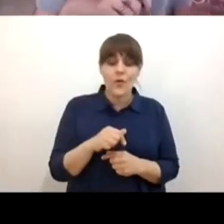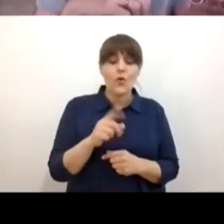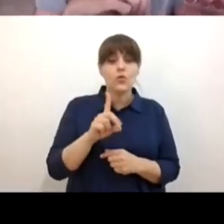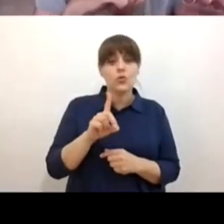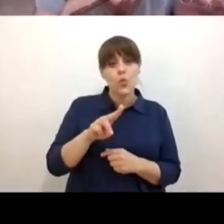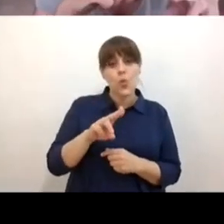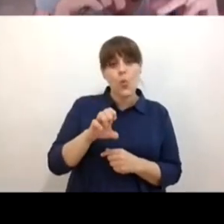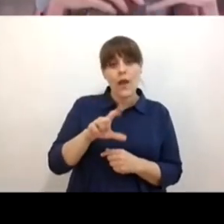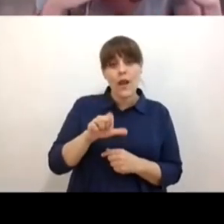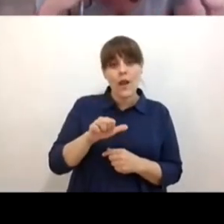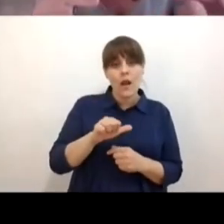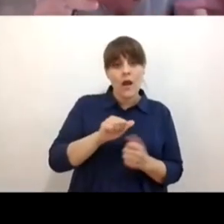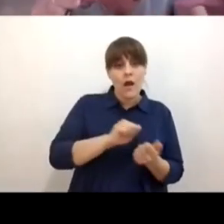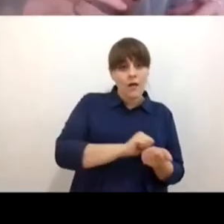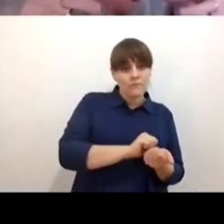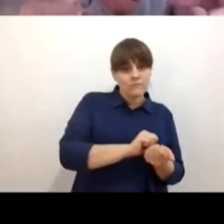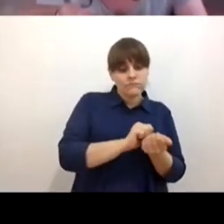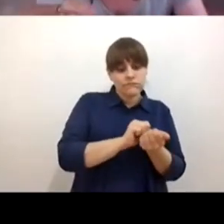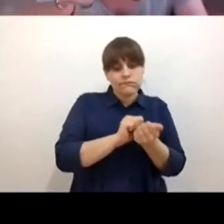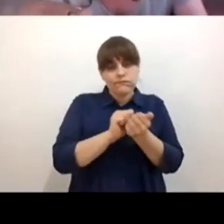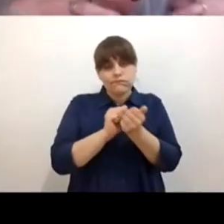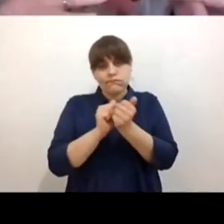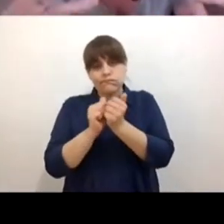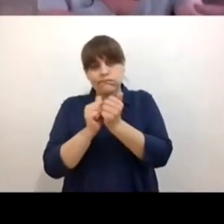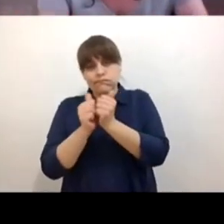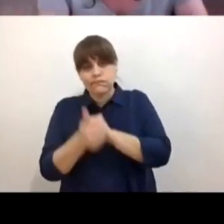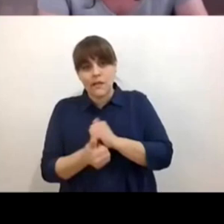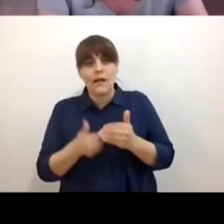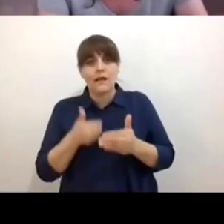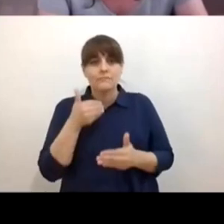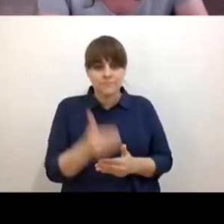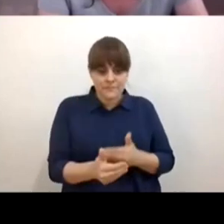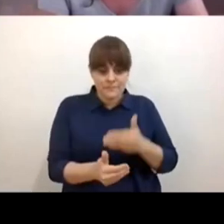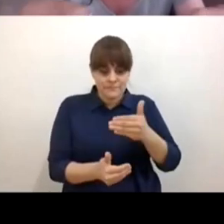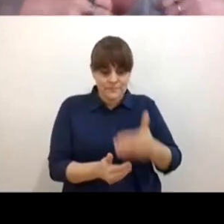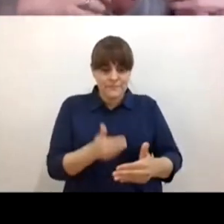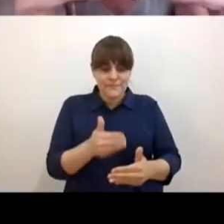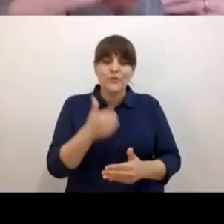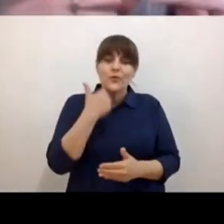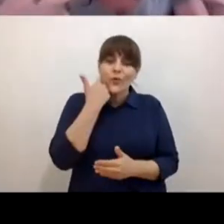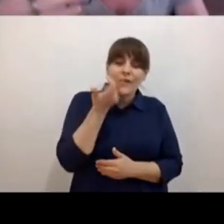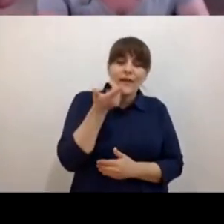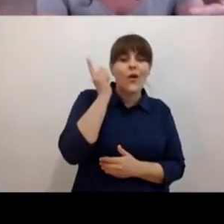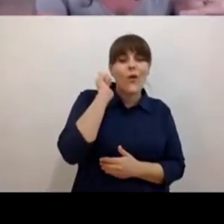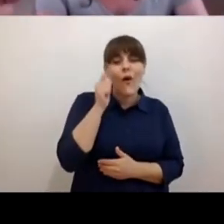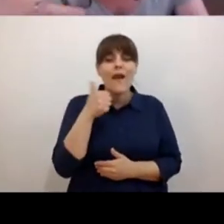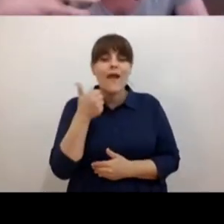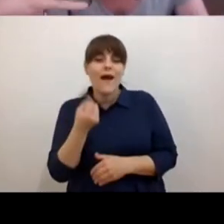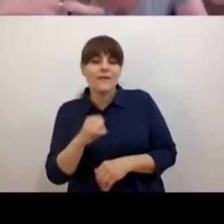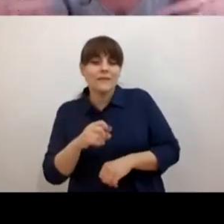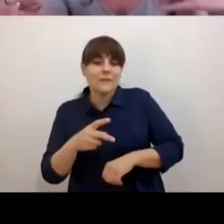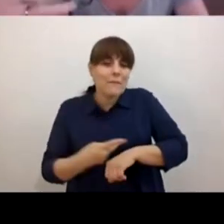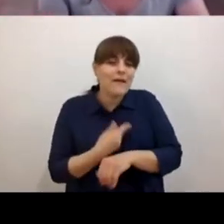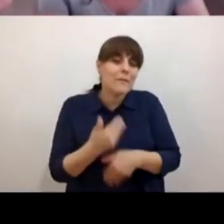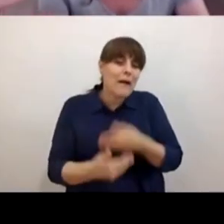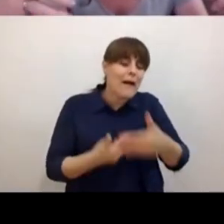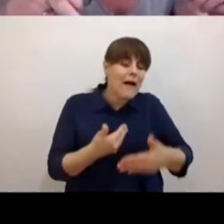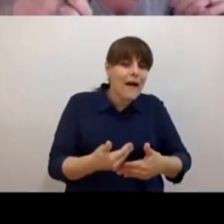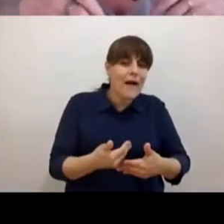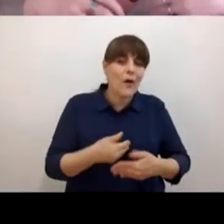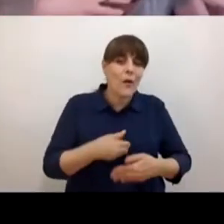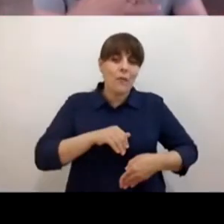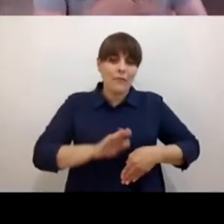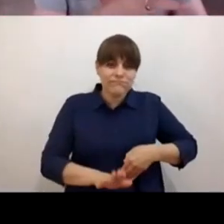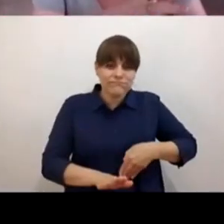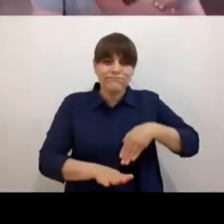va cambiando ¿no? tenemos muchas veces expectativas de que suceda de cierta forma de que haya pasos o elaboraciones